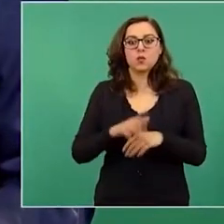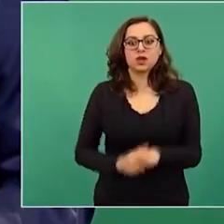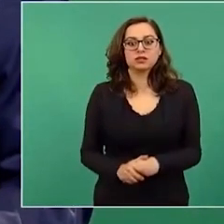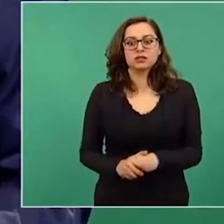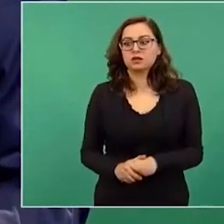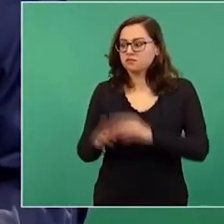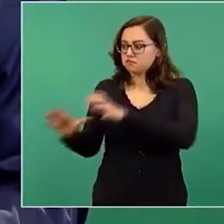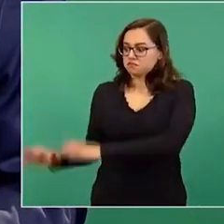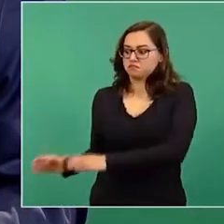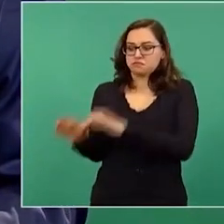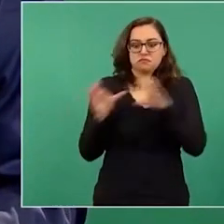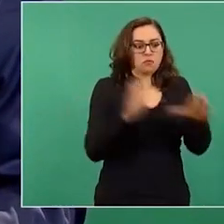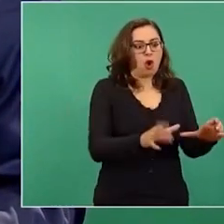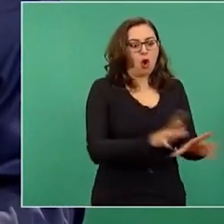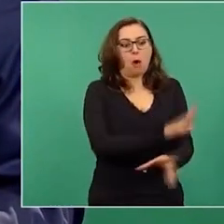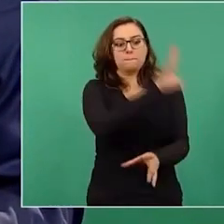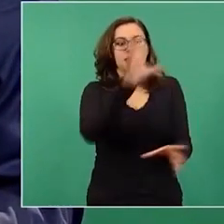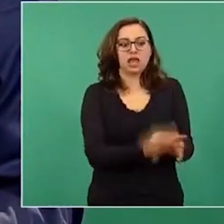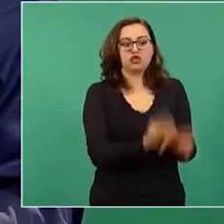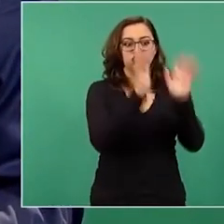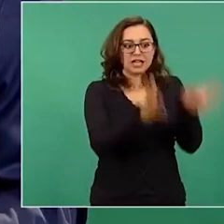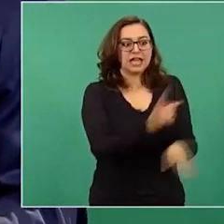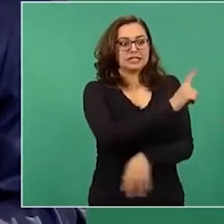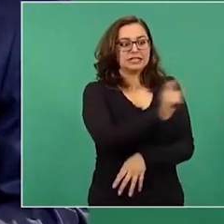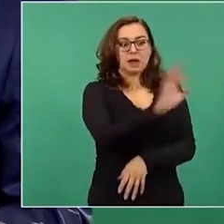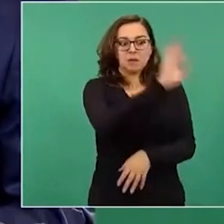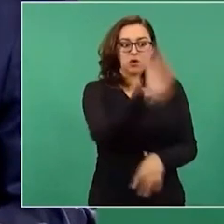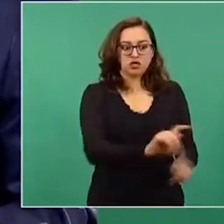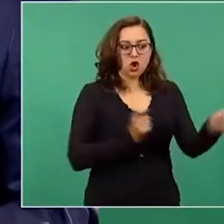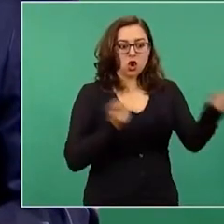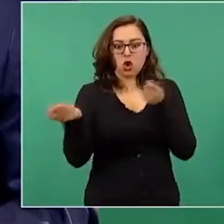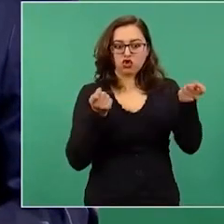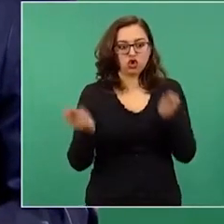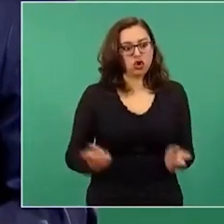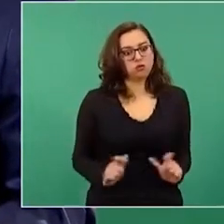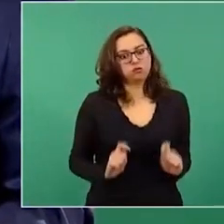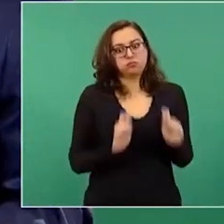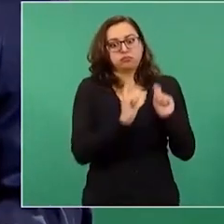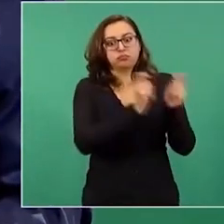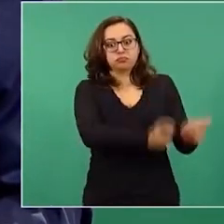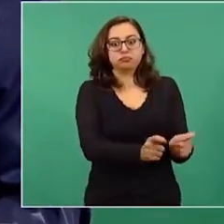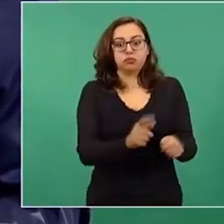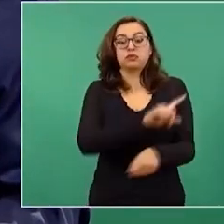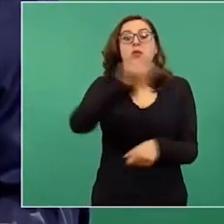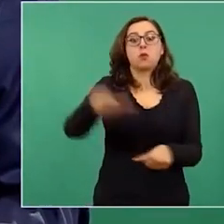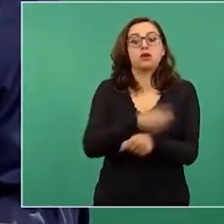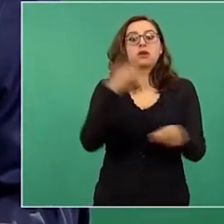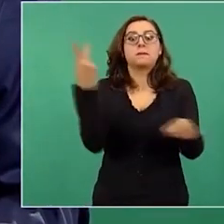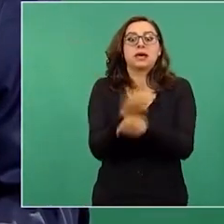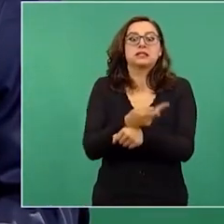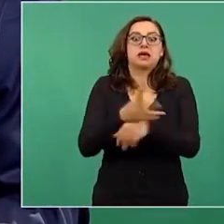sucediendo en España. El precio de la luz se va a ir a las nubes. Entonces,